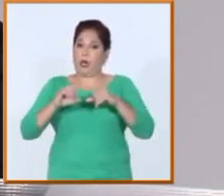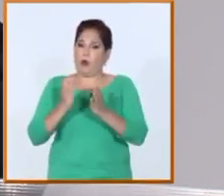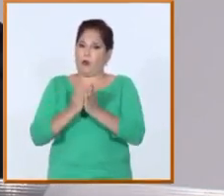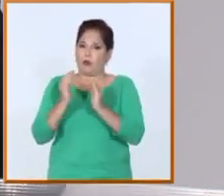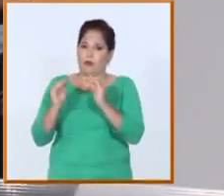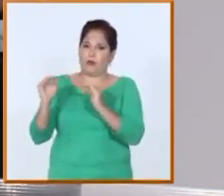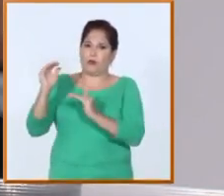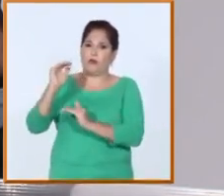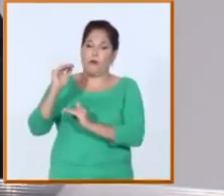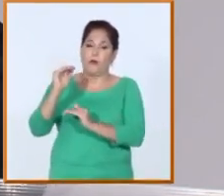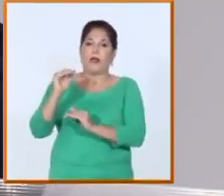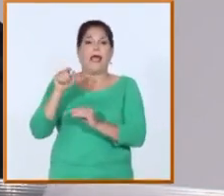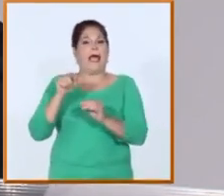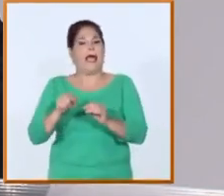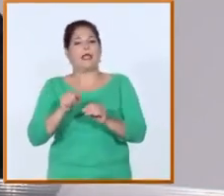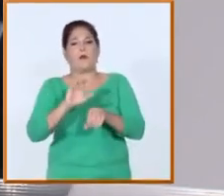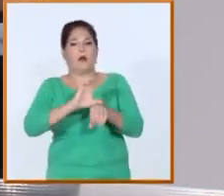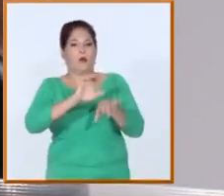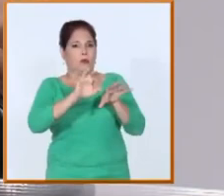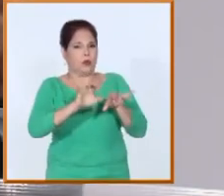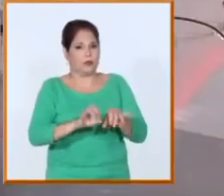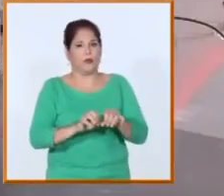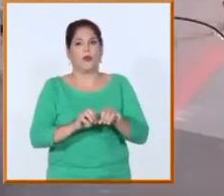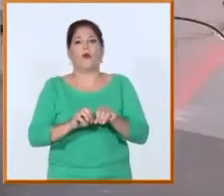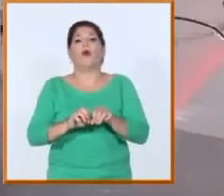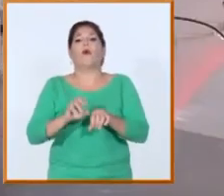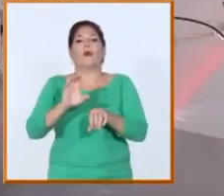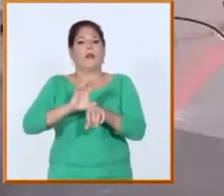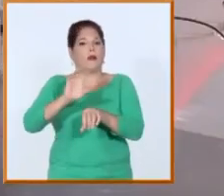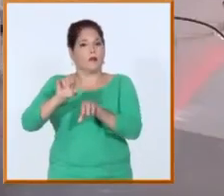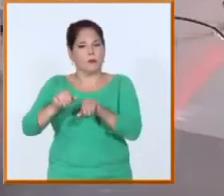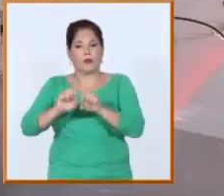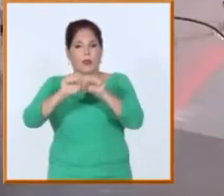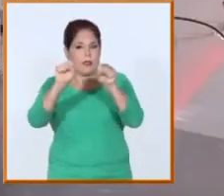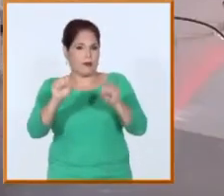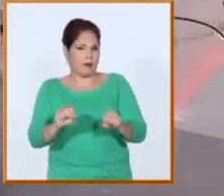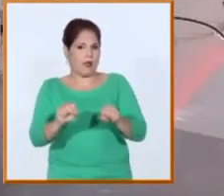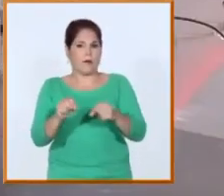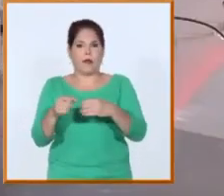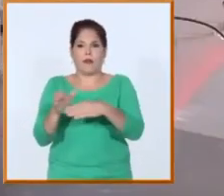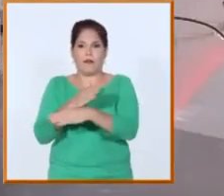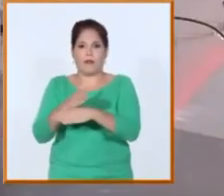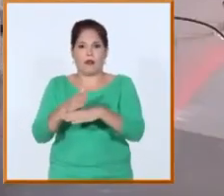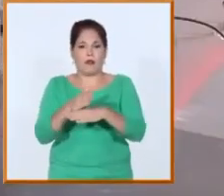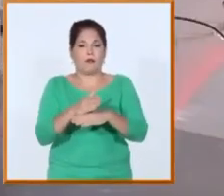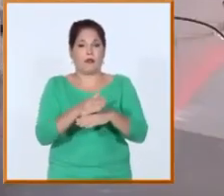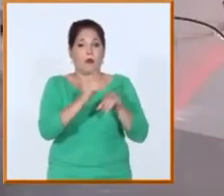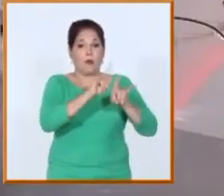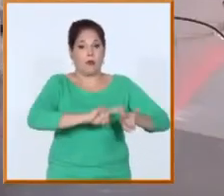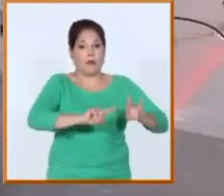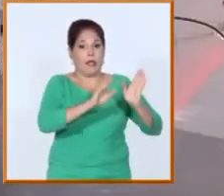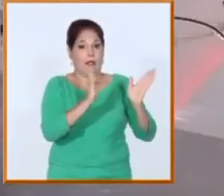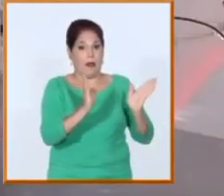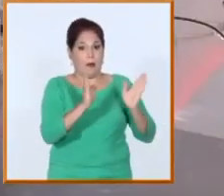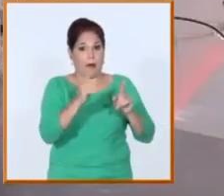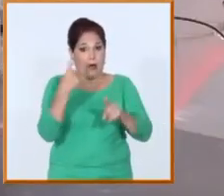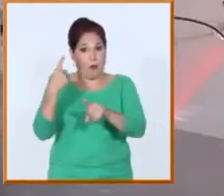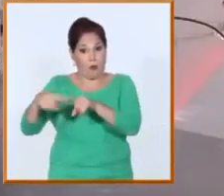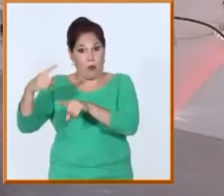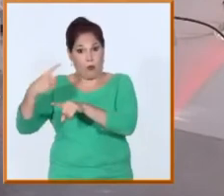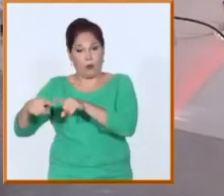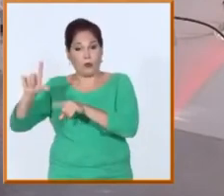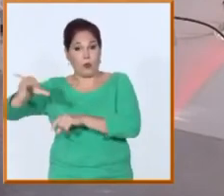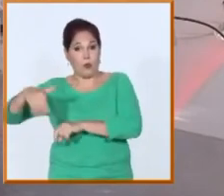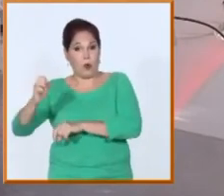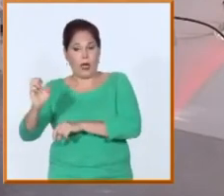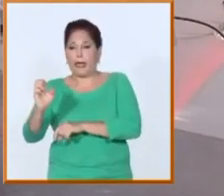retos de la conectividad, de la informalización de los sistemas. Excepto la Universidad de La Habana y la CUJAE, prácticamente el resto de las universidades tenían muy poca